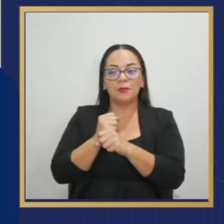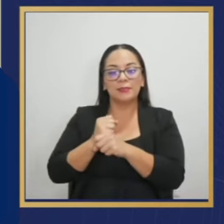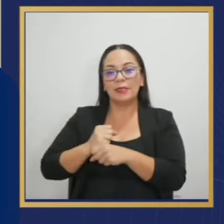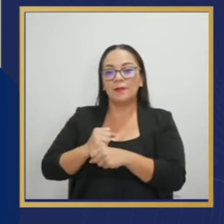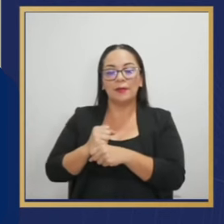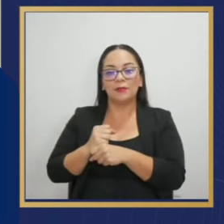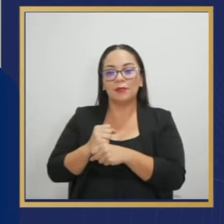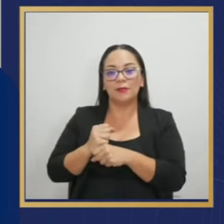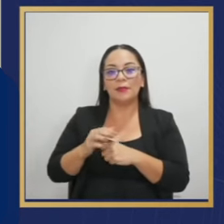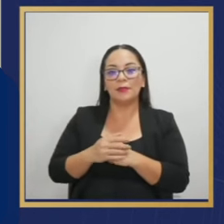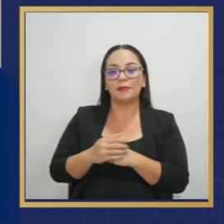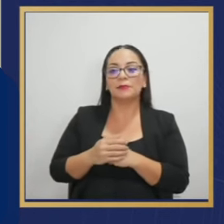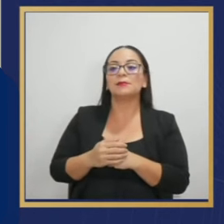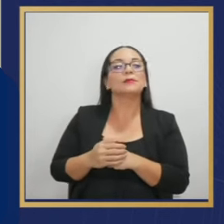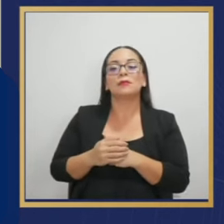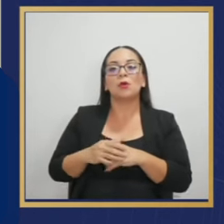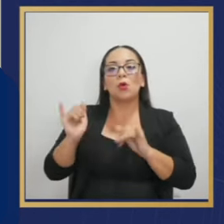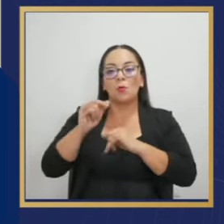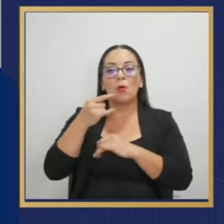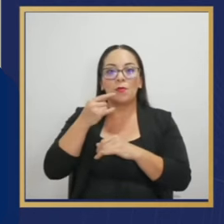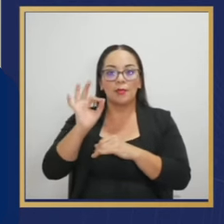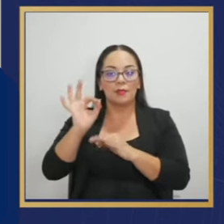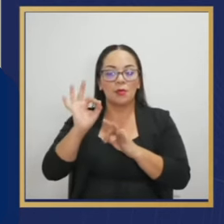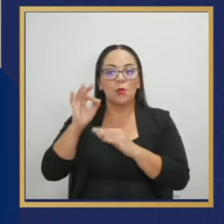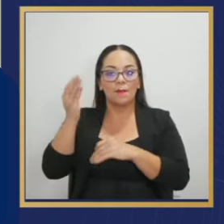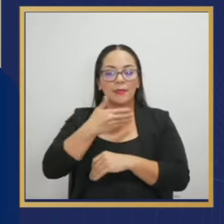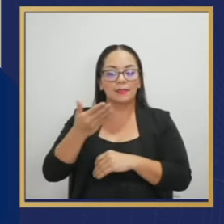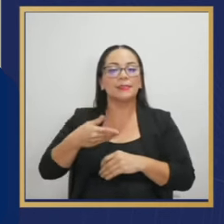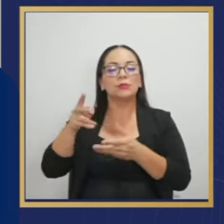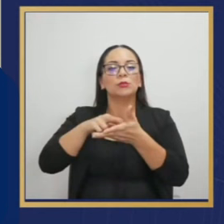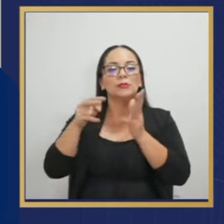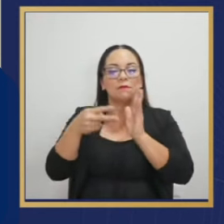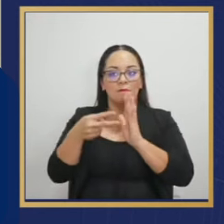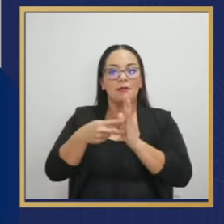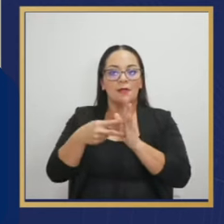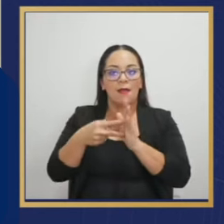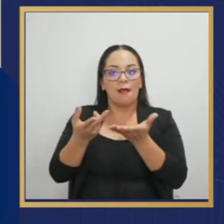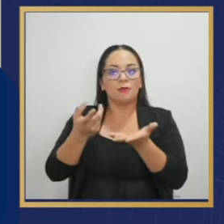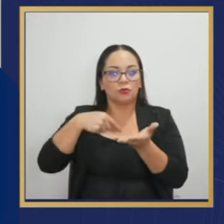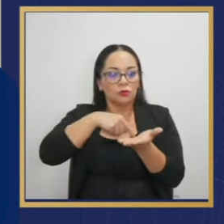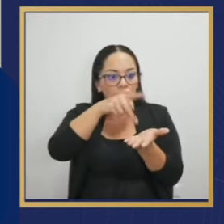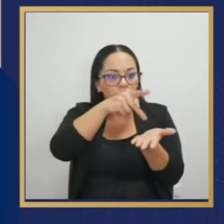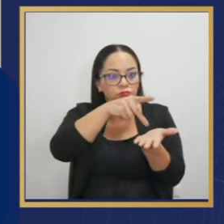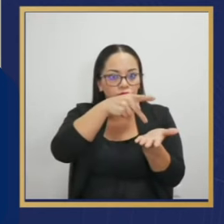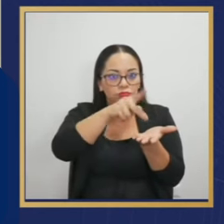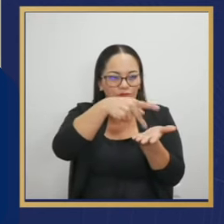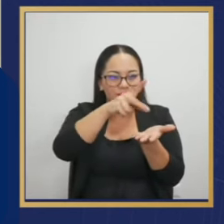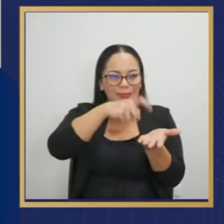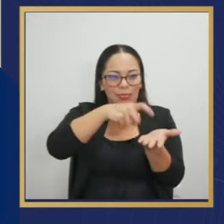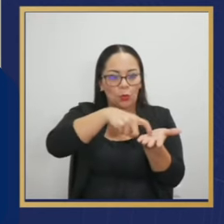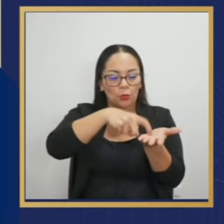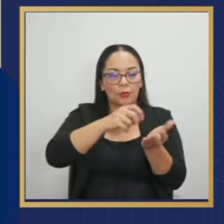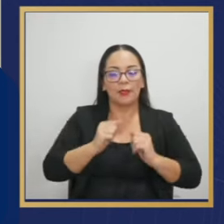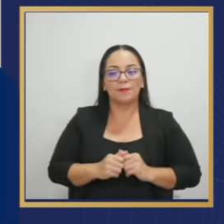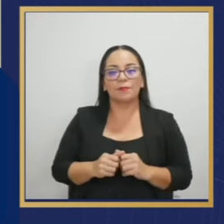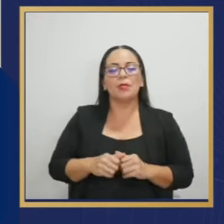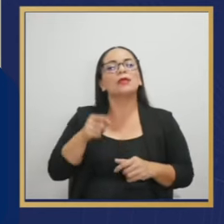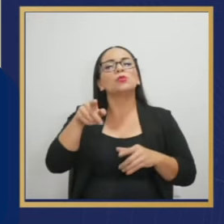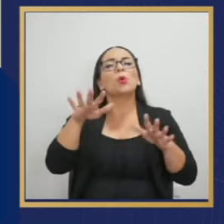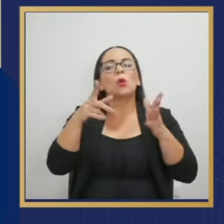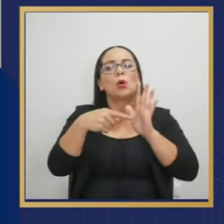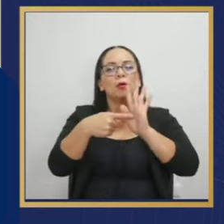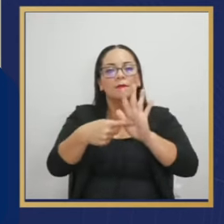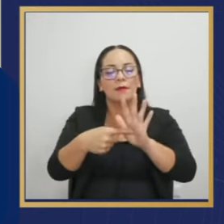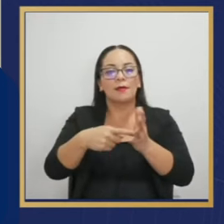primario. Y esto, como bien lo ha dicho el presidente, significa abonarle a la deuda. ¿Y cómo se refleja eso? De una relación